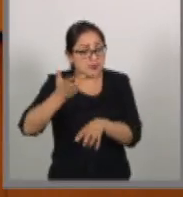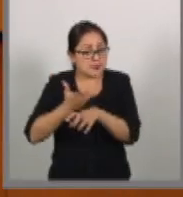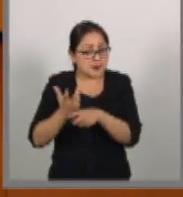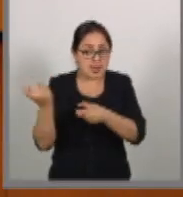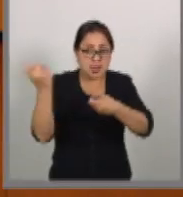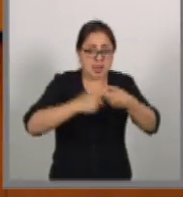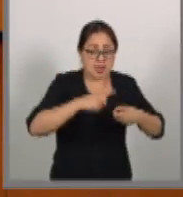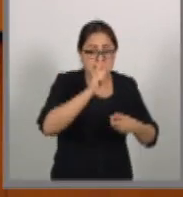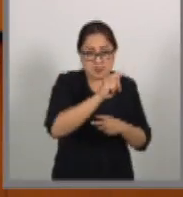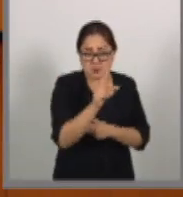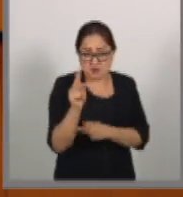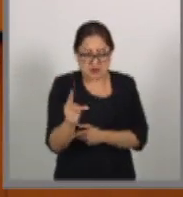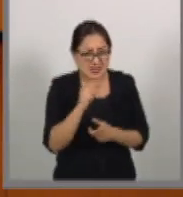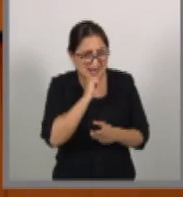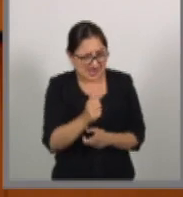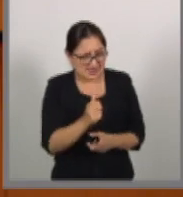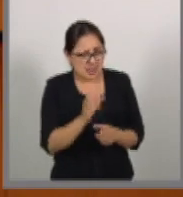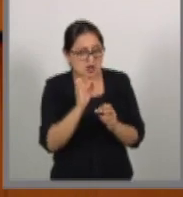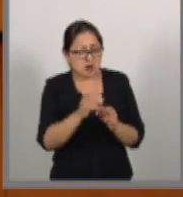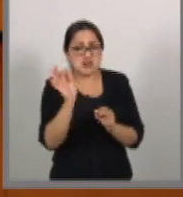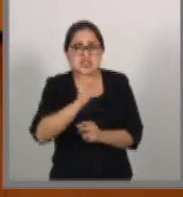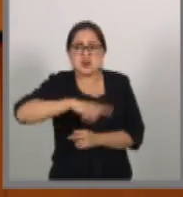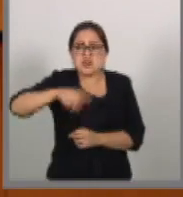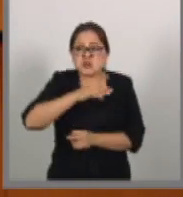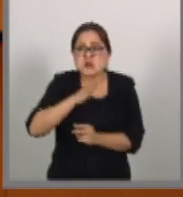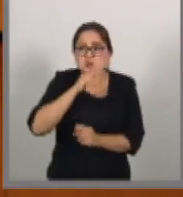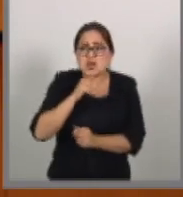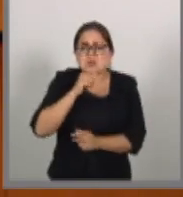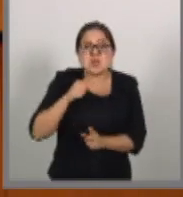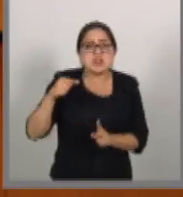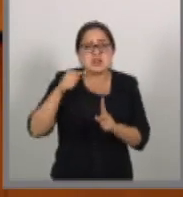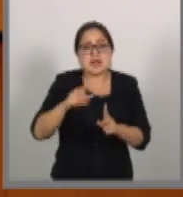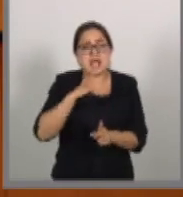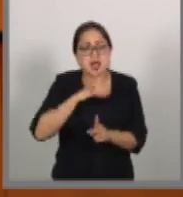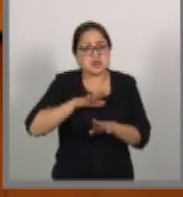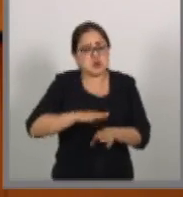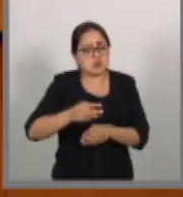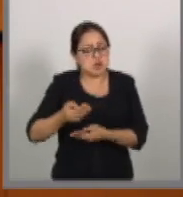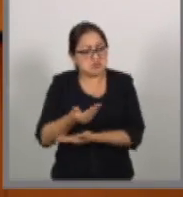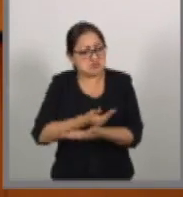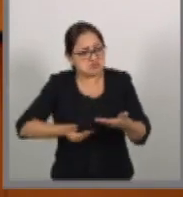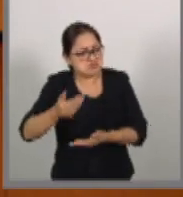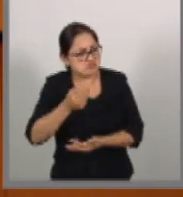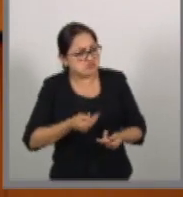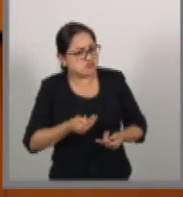integrarse TPP y no podamos tener ningún margen de negociación?